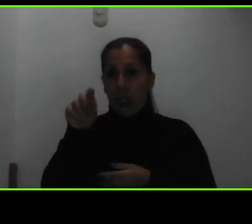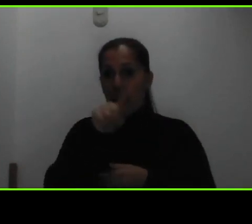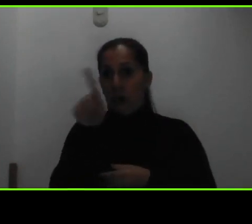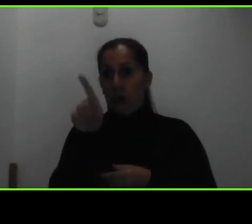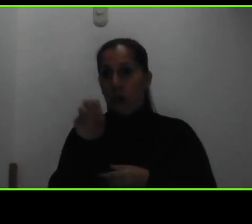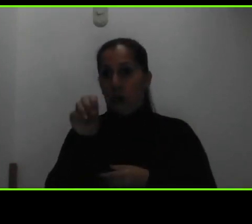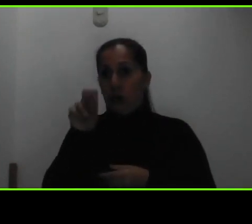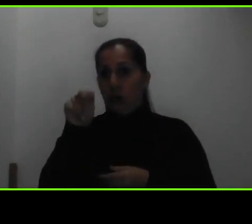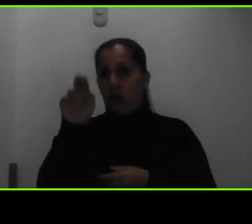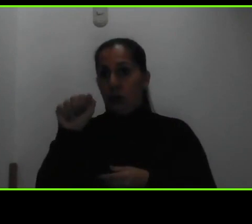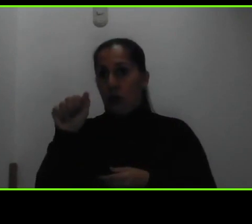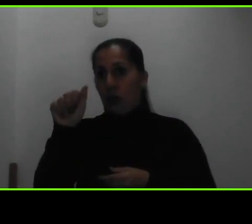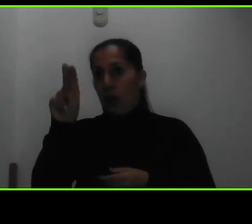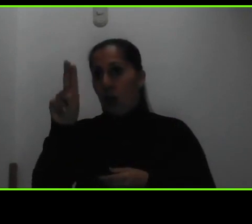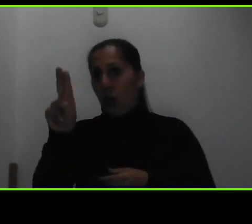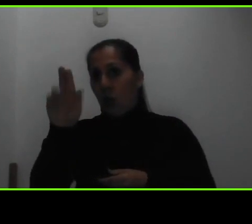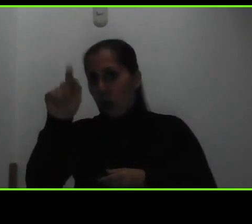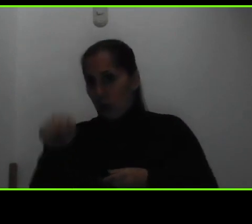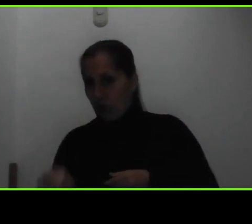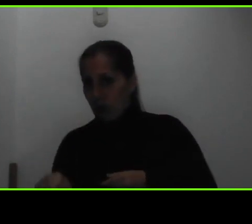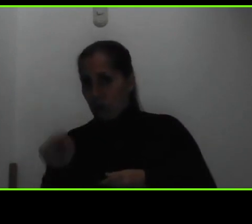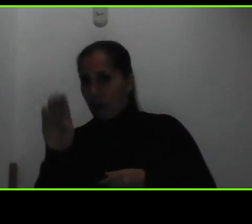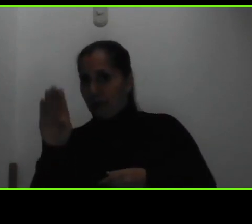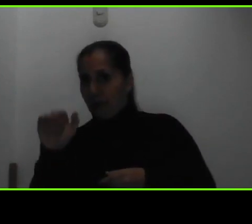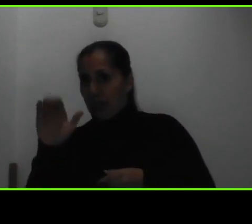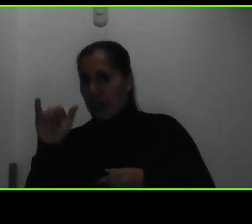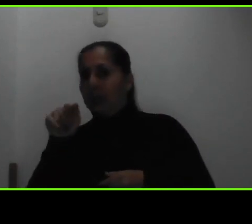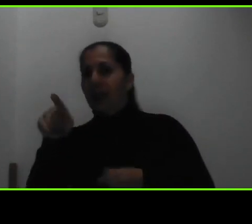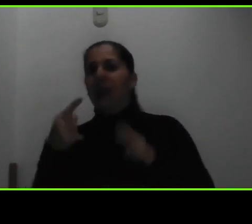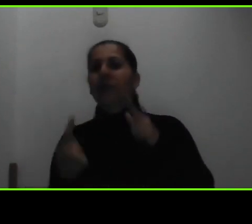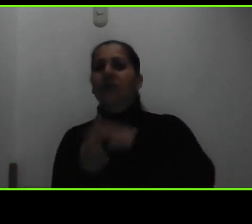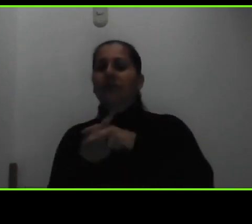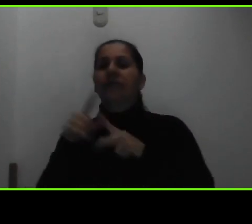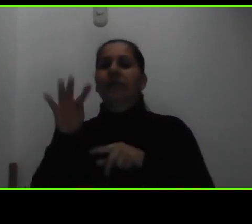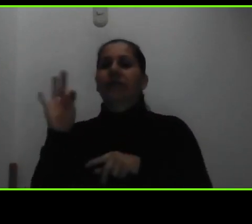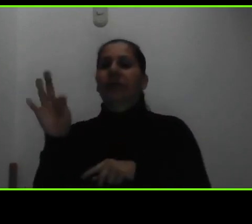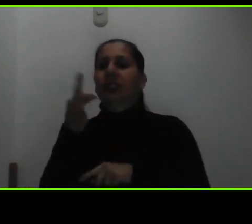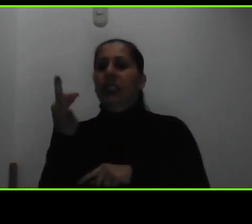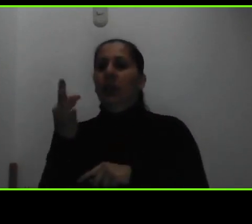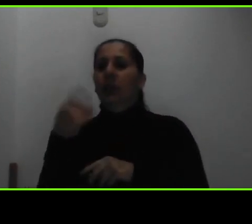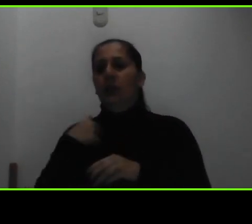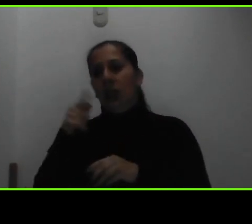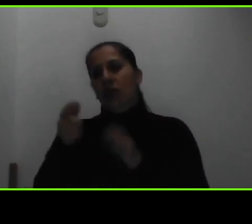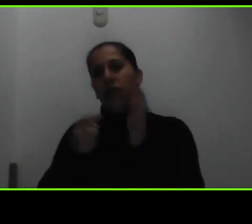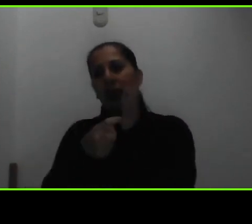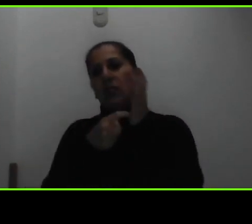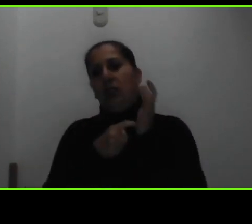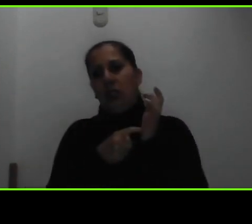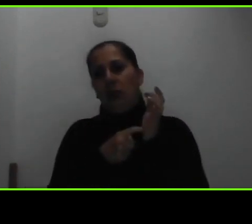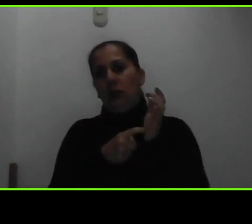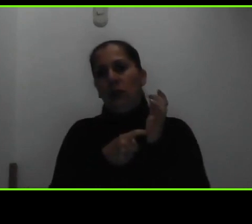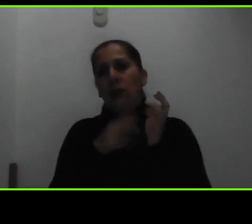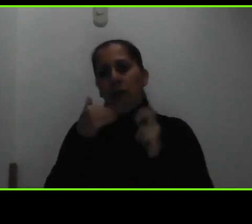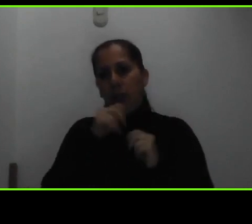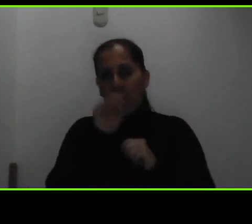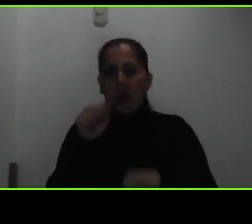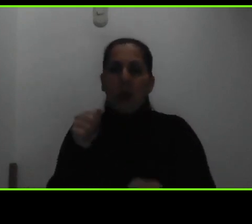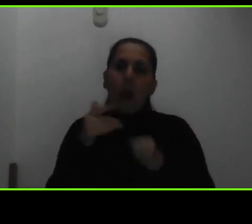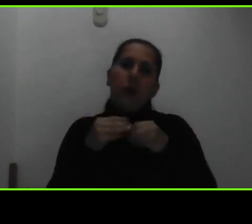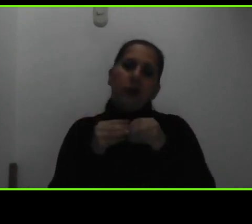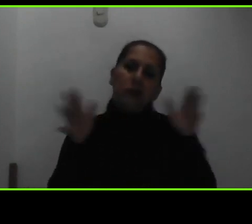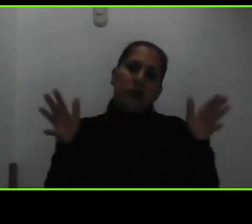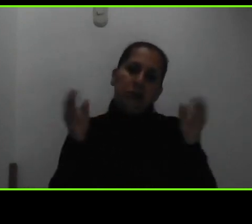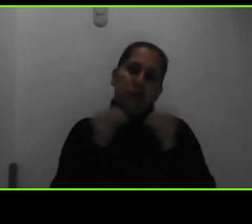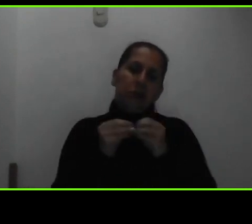en becas pueden consultar los diferentes tipos y los requisitos que se tienen para esta como para que podamos ampliar